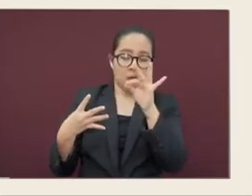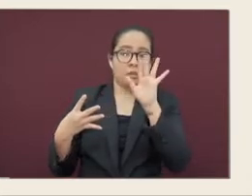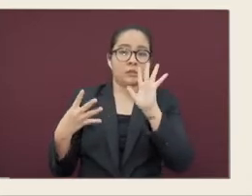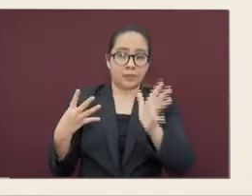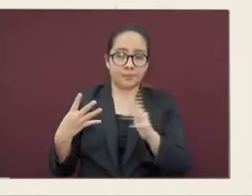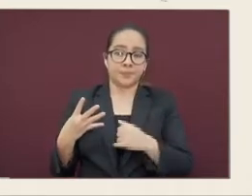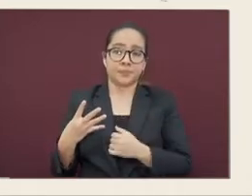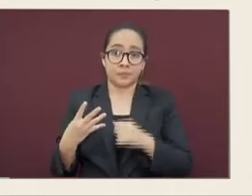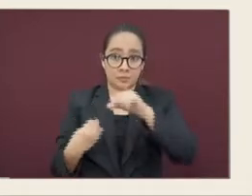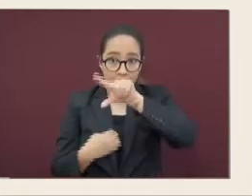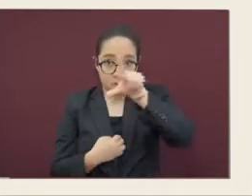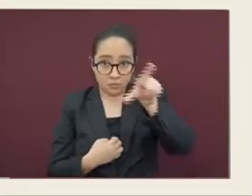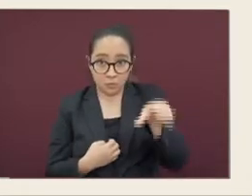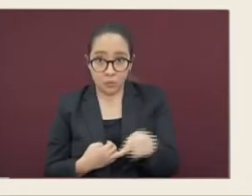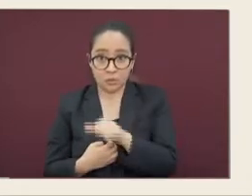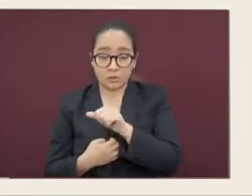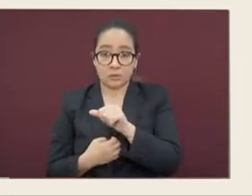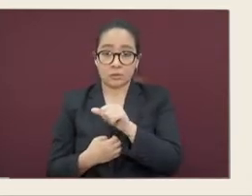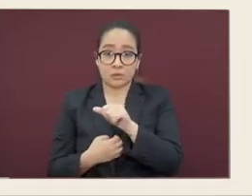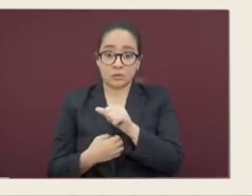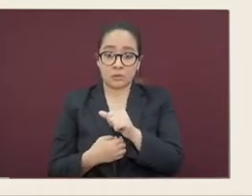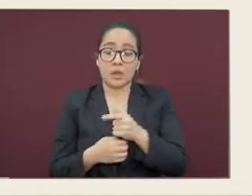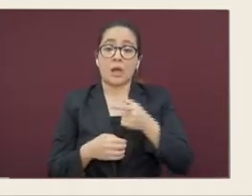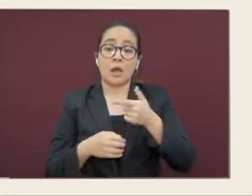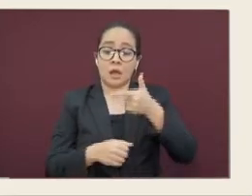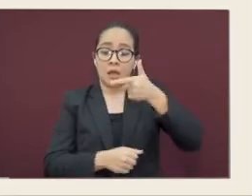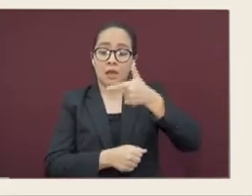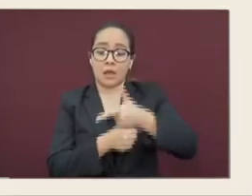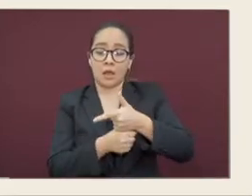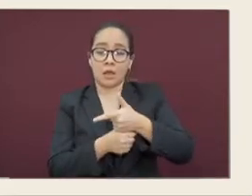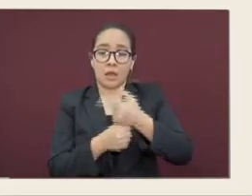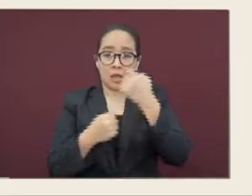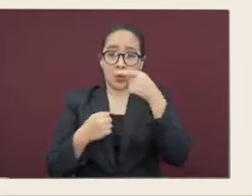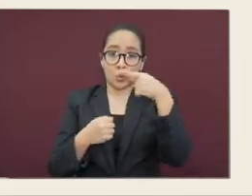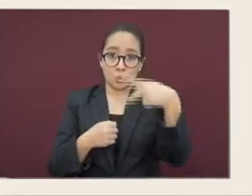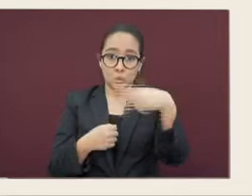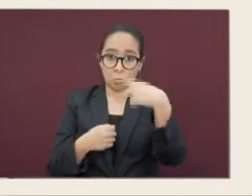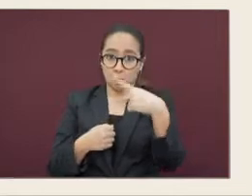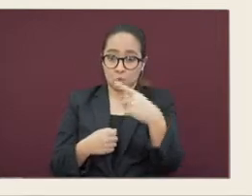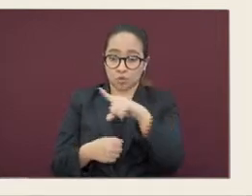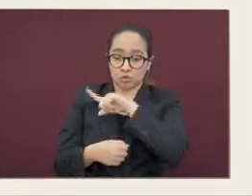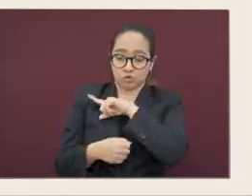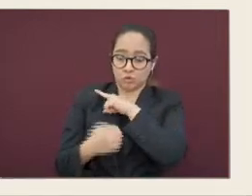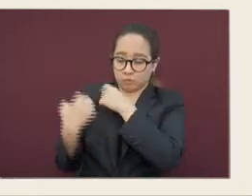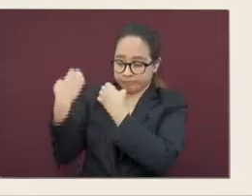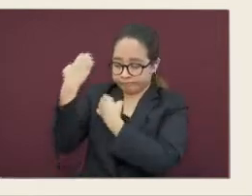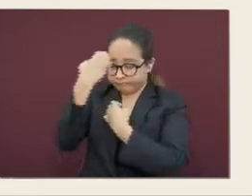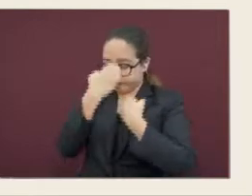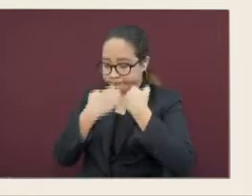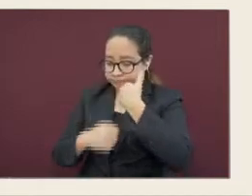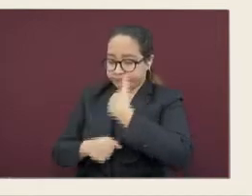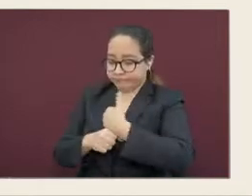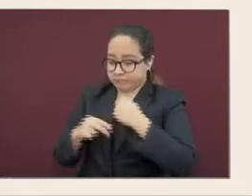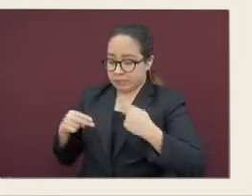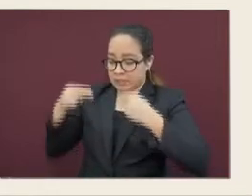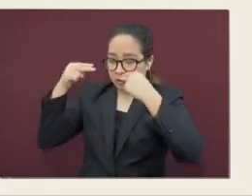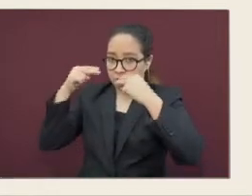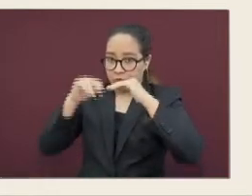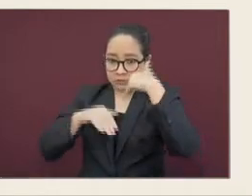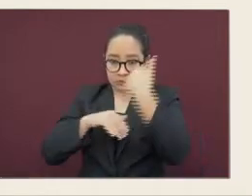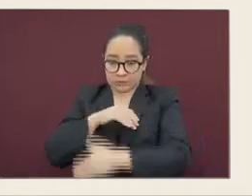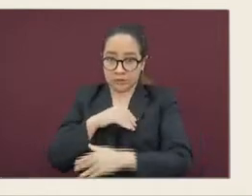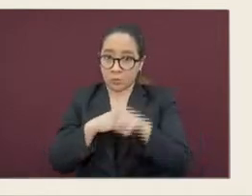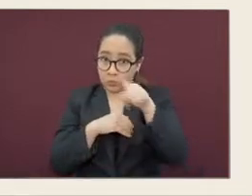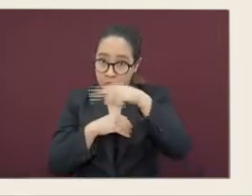de esto, llegarán al final de la autoevaluación. Verifiquen que sus respuestas